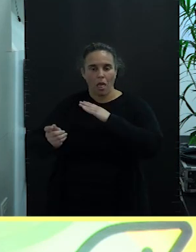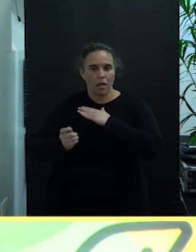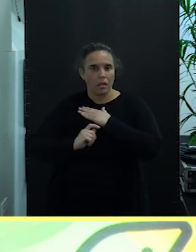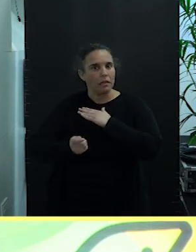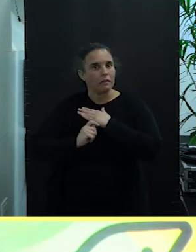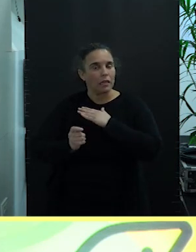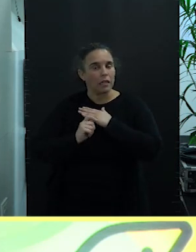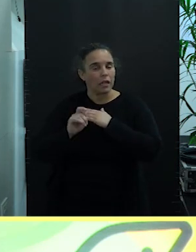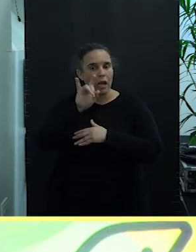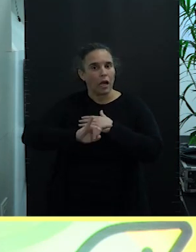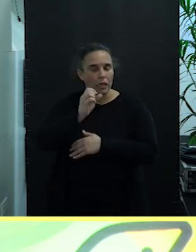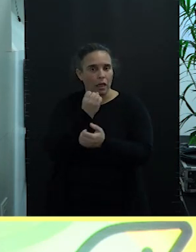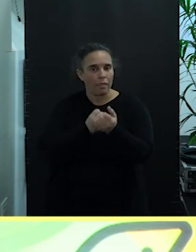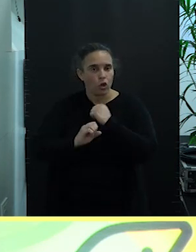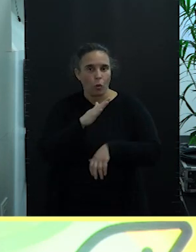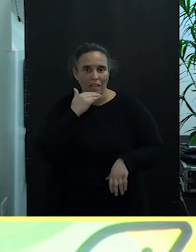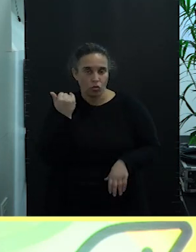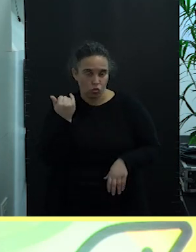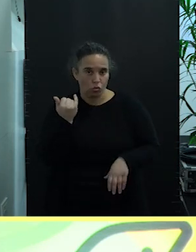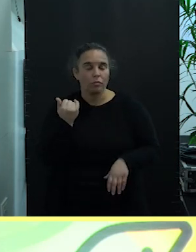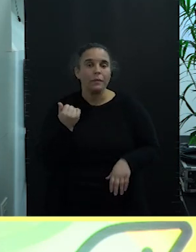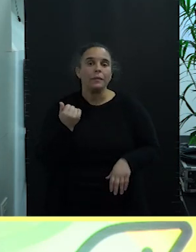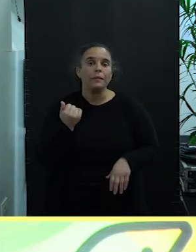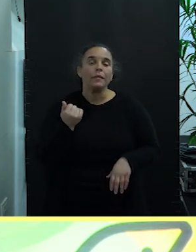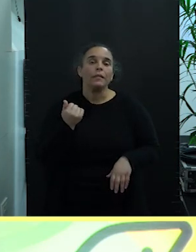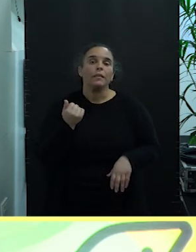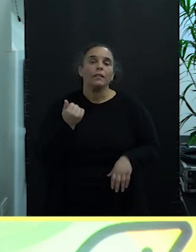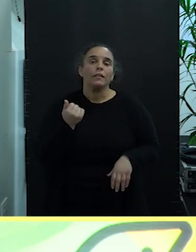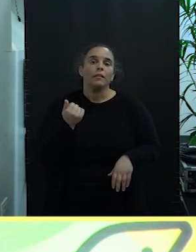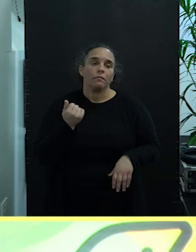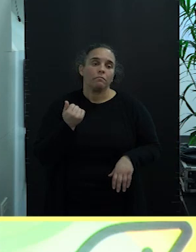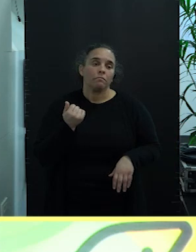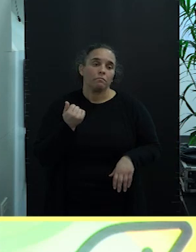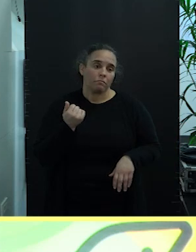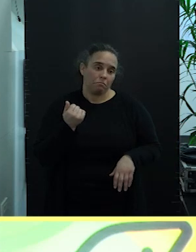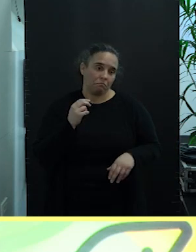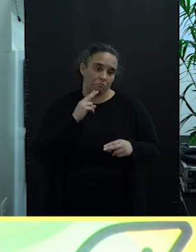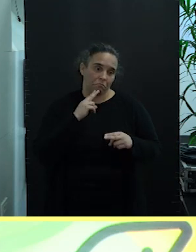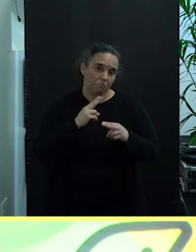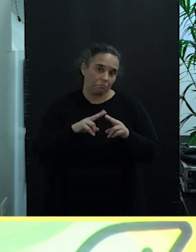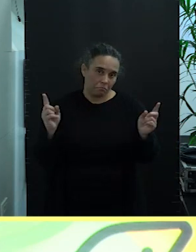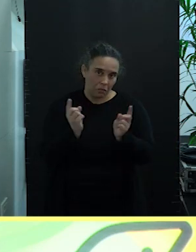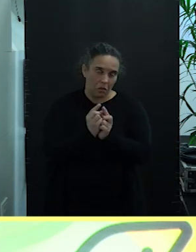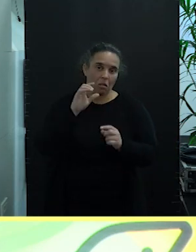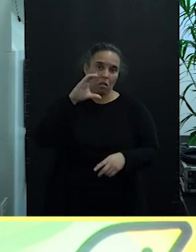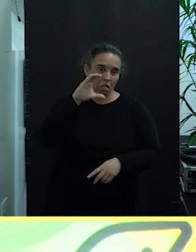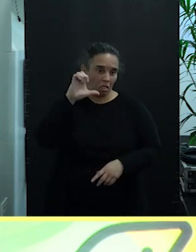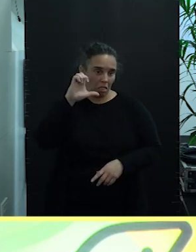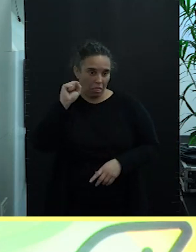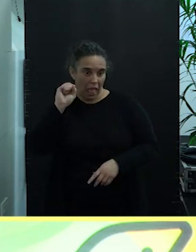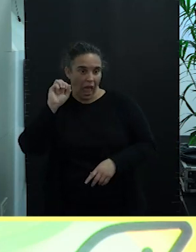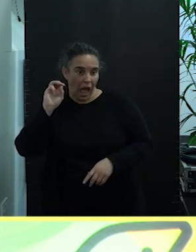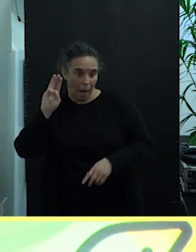Canarias de Economía Azul, la ECEA, en su momento. Y este es un instrumento